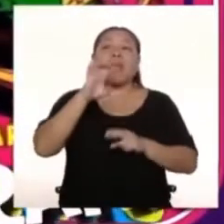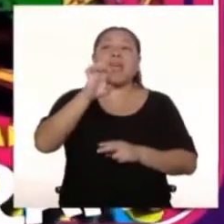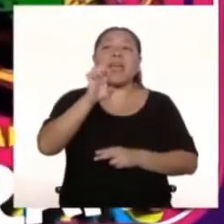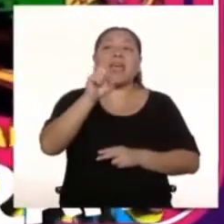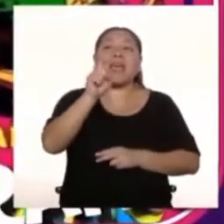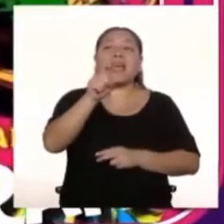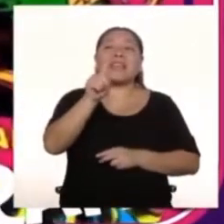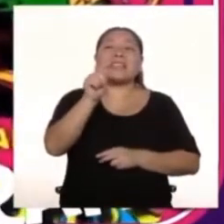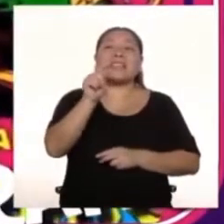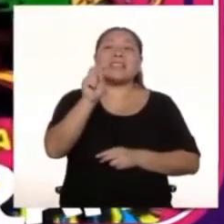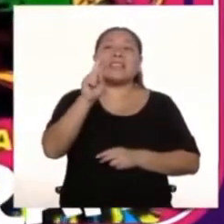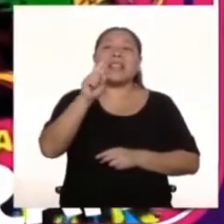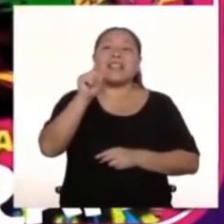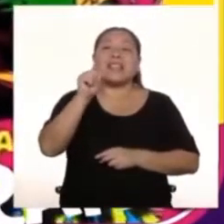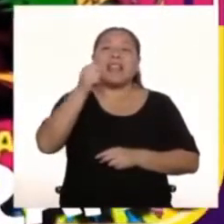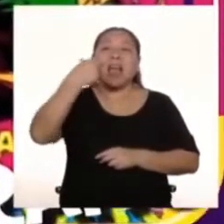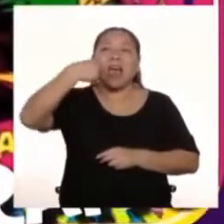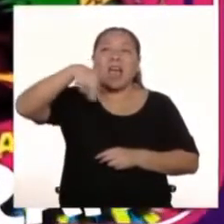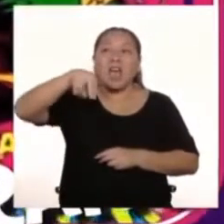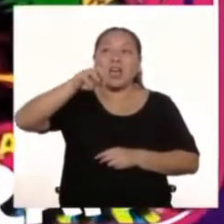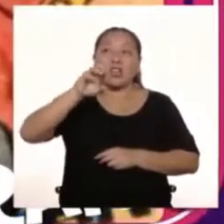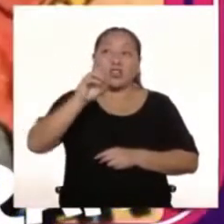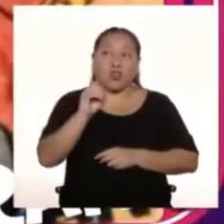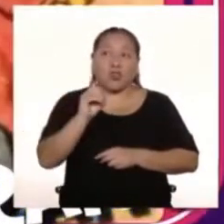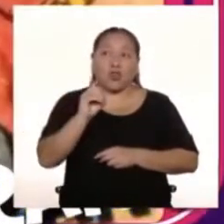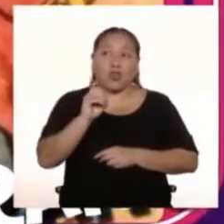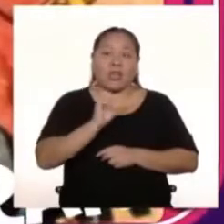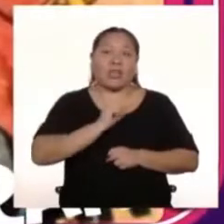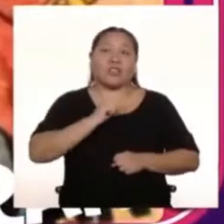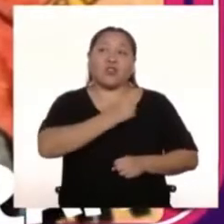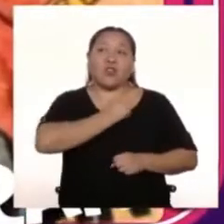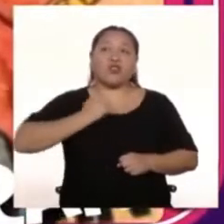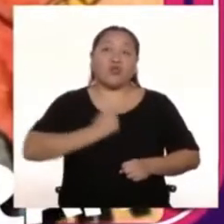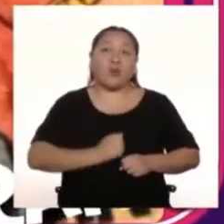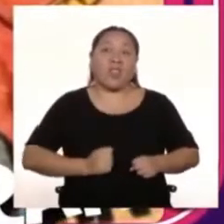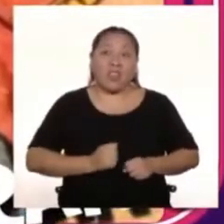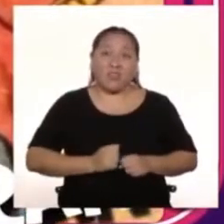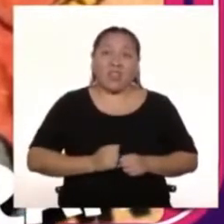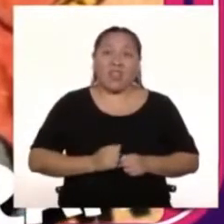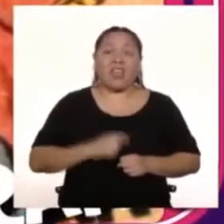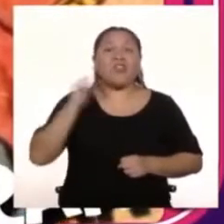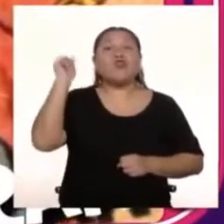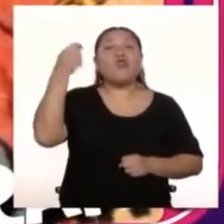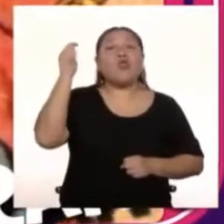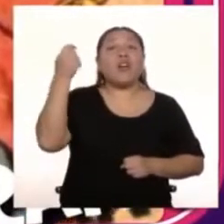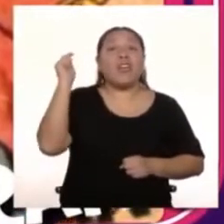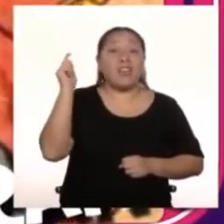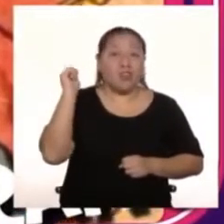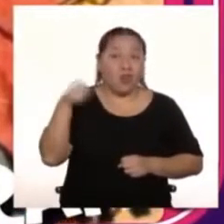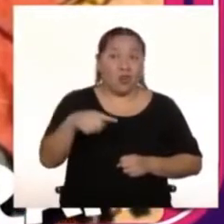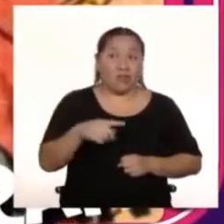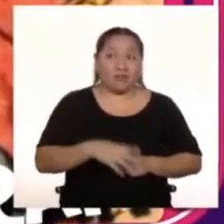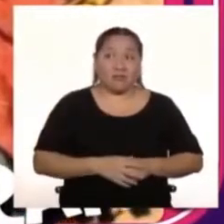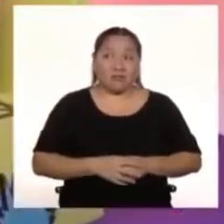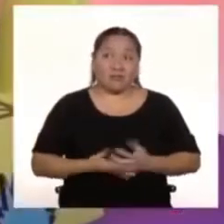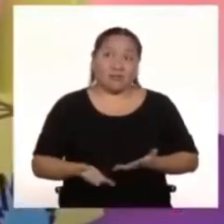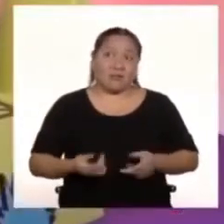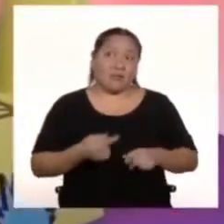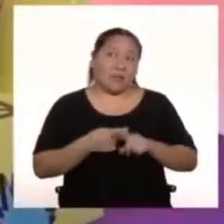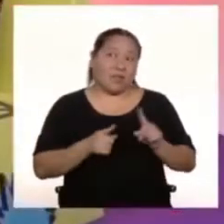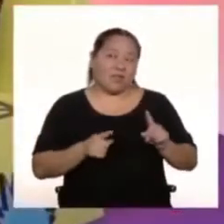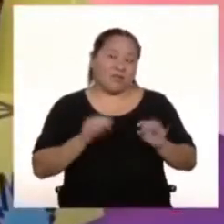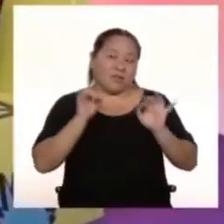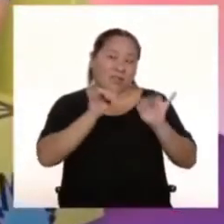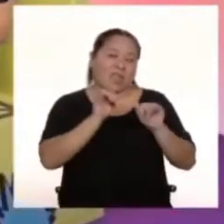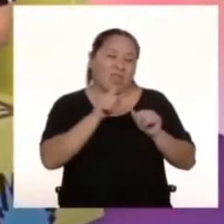evento como que chiquito Y hasta donde me acuerdo Este superhéroe era de Trujillo Es más Pero nada Quedó como que